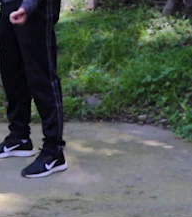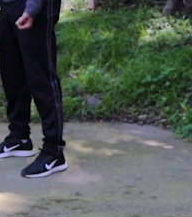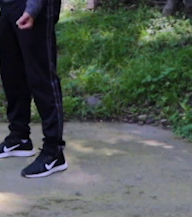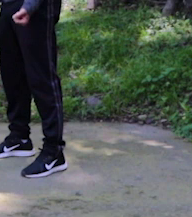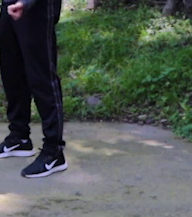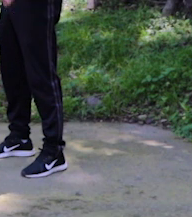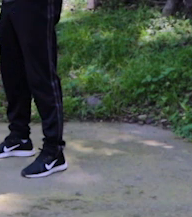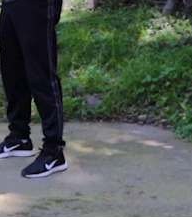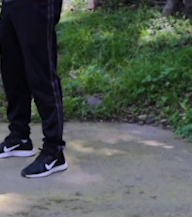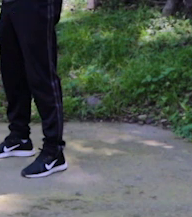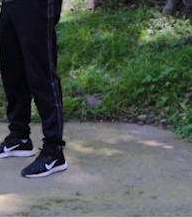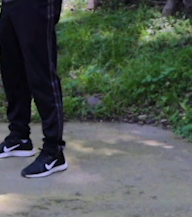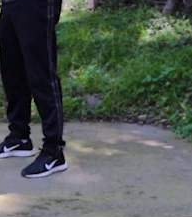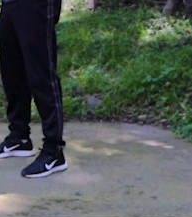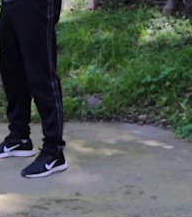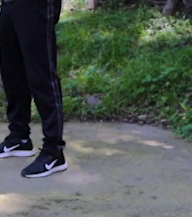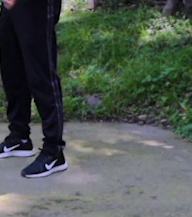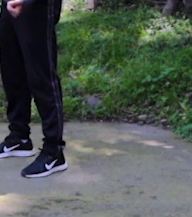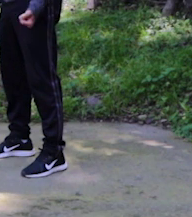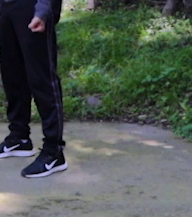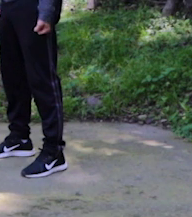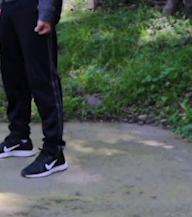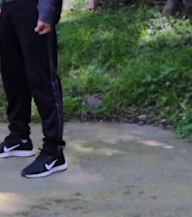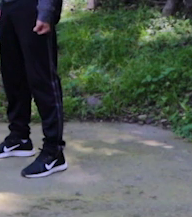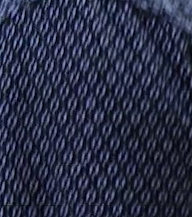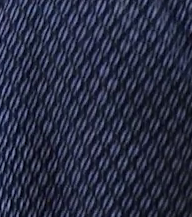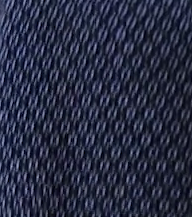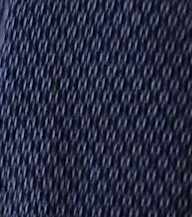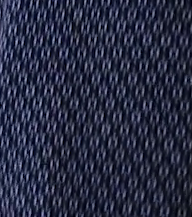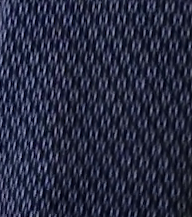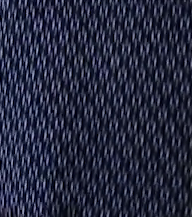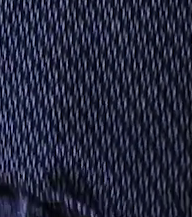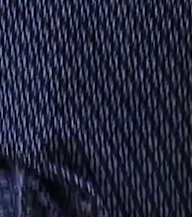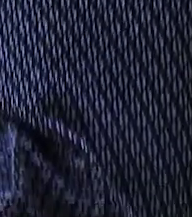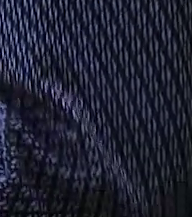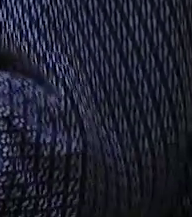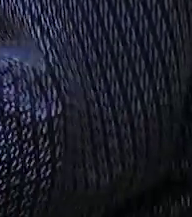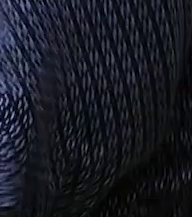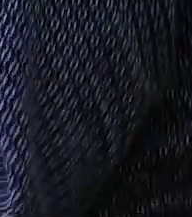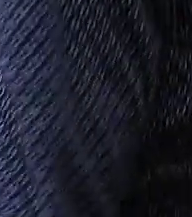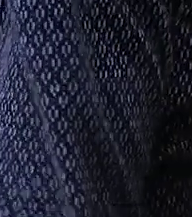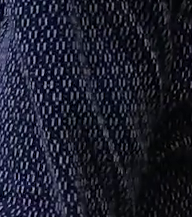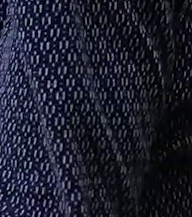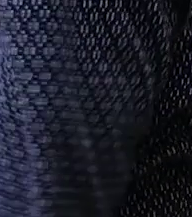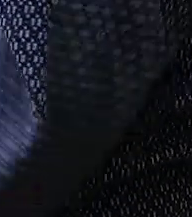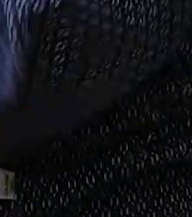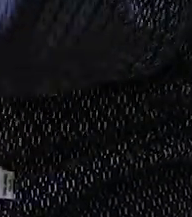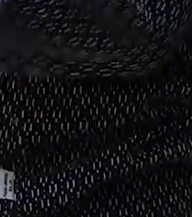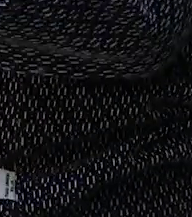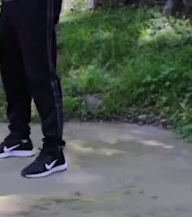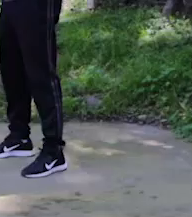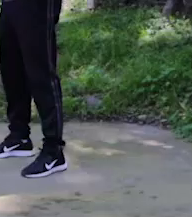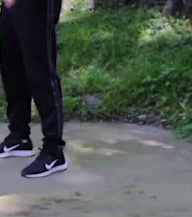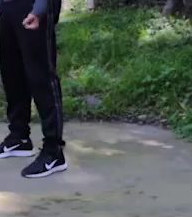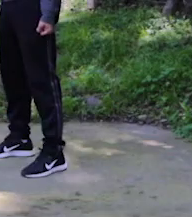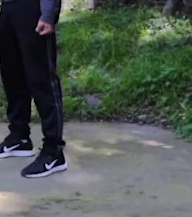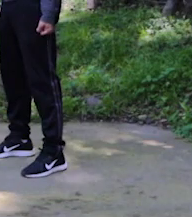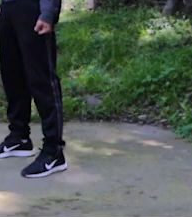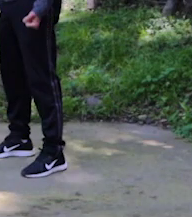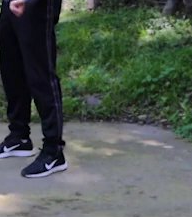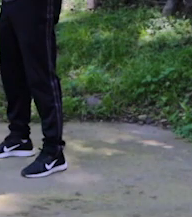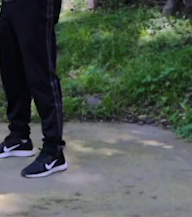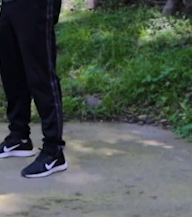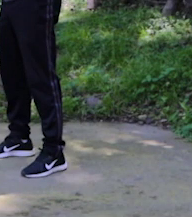cuerpo. Y vamos a hacer la flexión a 90 grados. Bajamos. Flexionamos. Exacto. Muy bien, Jair. Así,